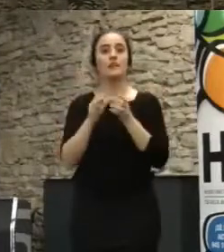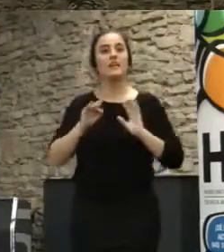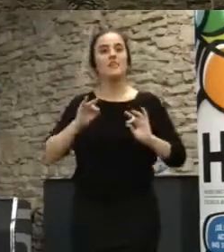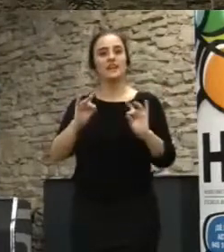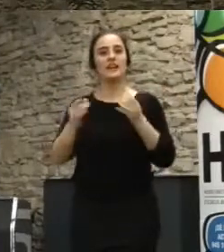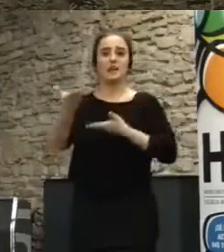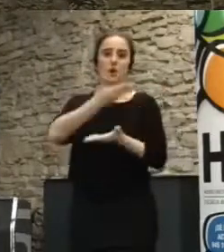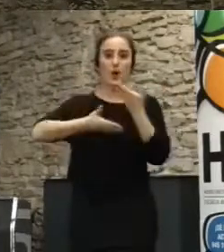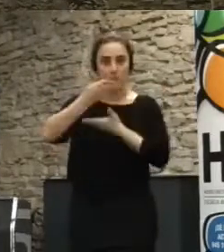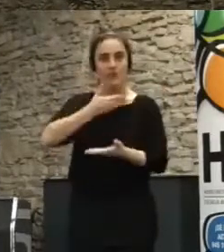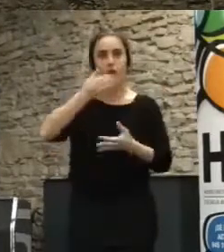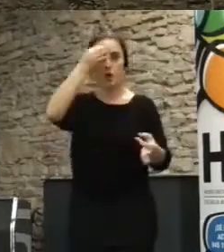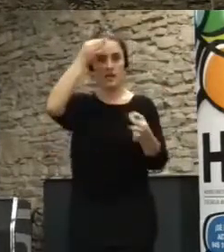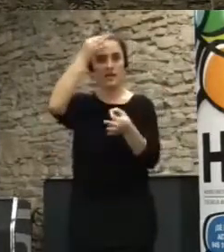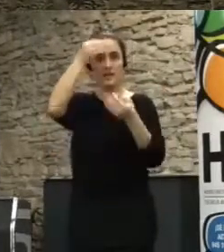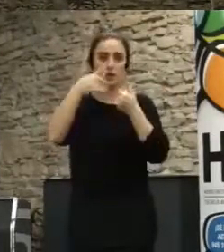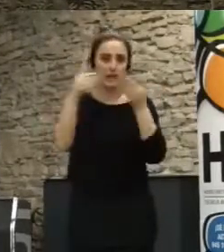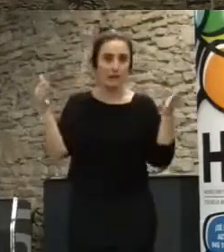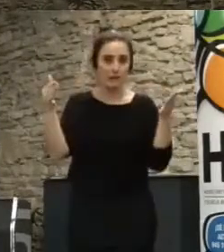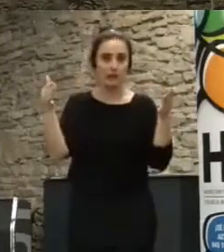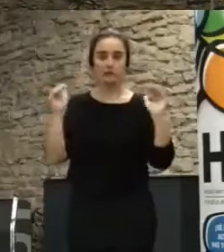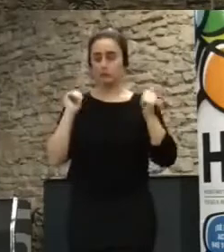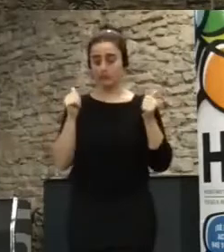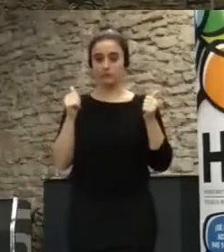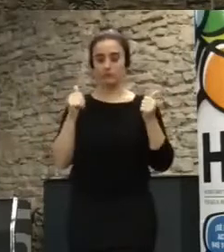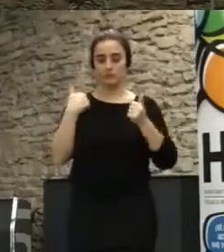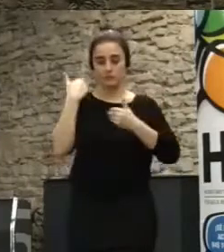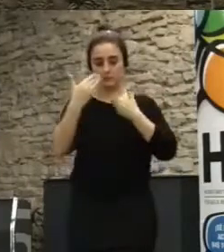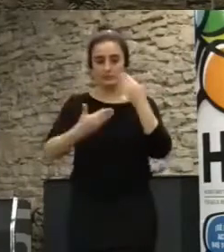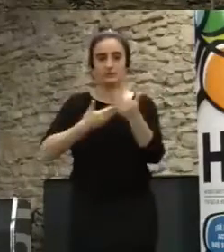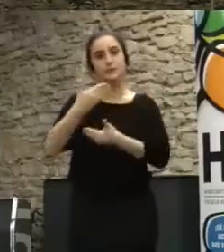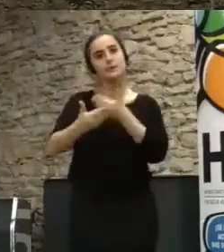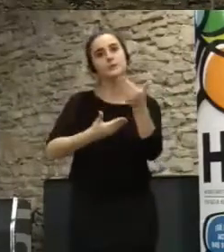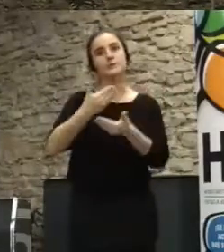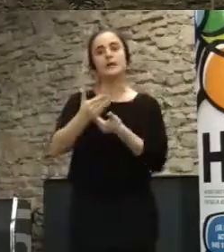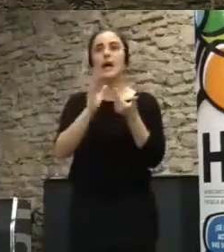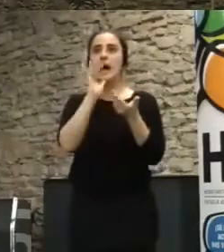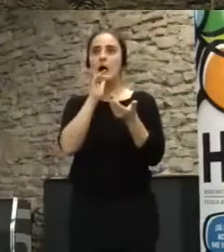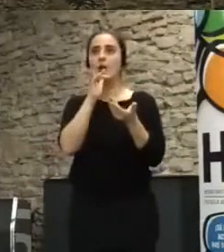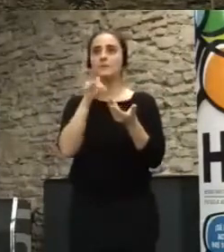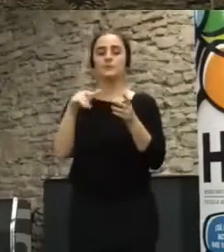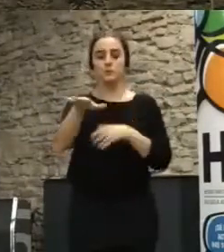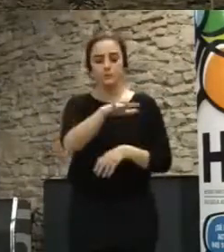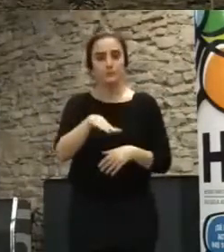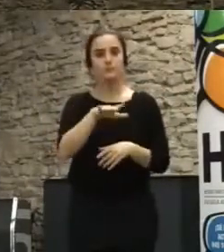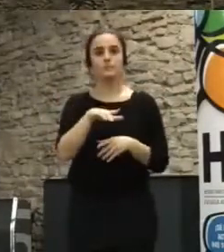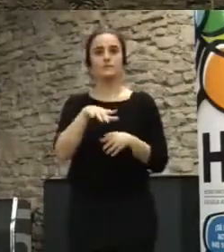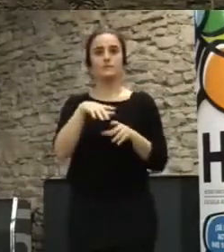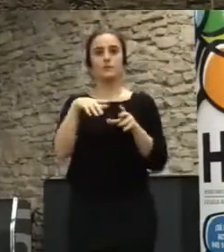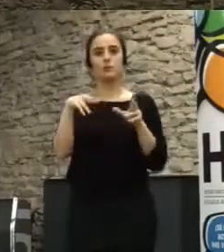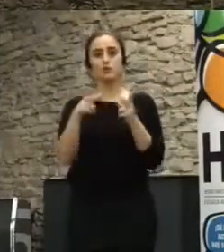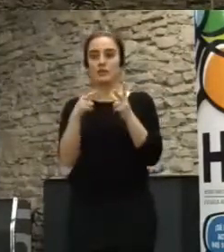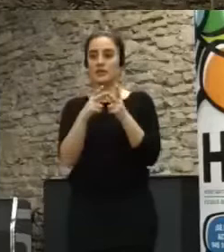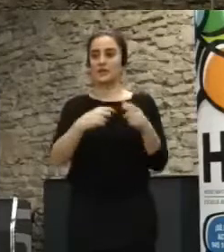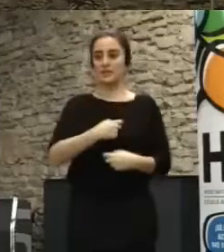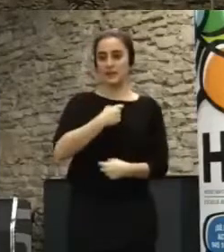abiertos. Y fue evolucionando hacia un lugar muy interesante, ¿no? Porque es una pieza en la que convivía mucha gente de la sociedad civil,